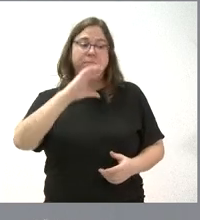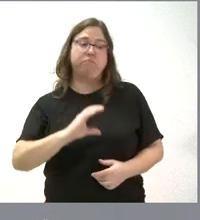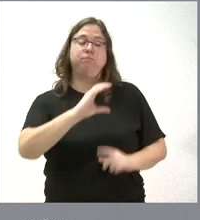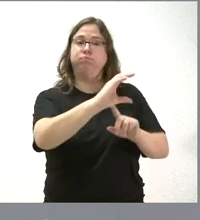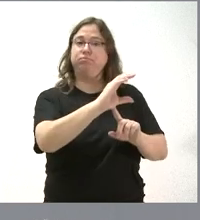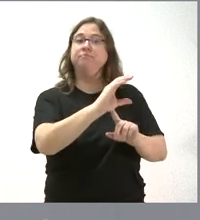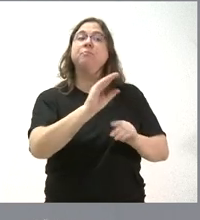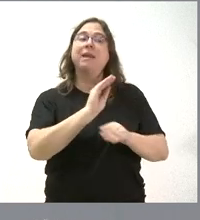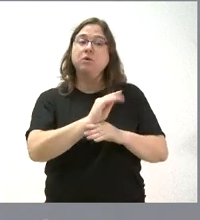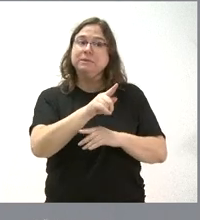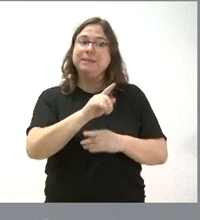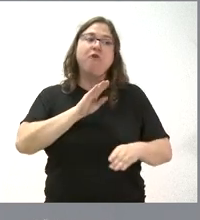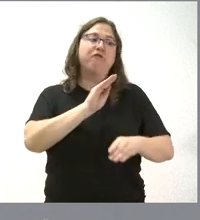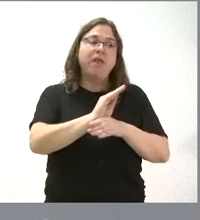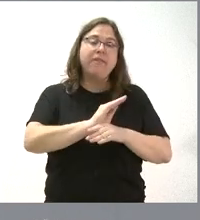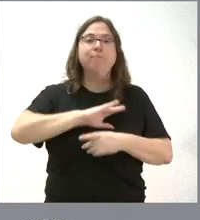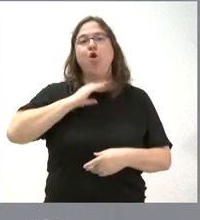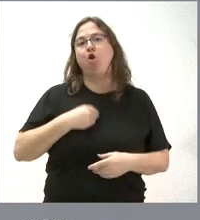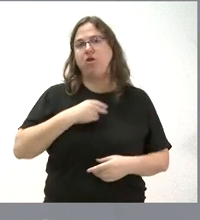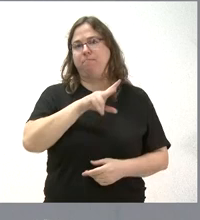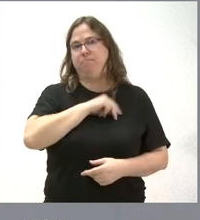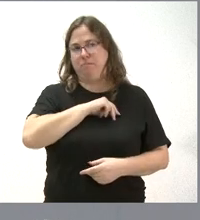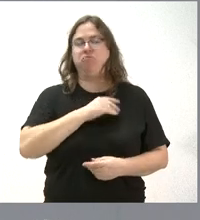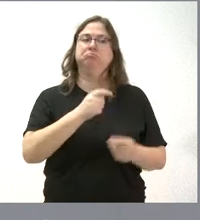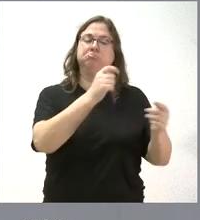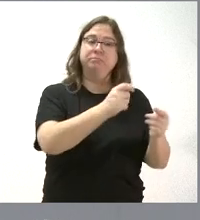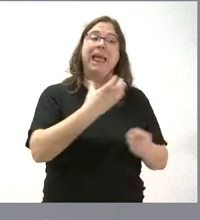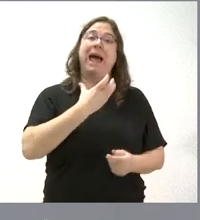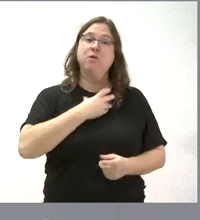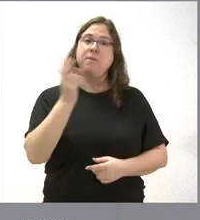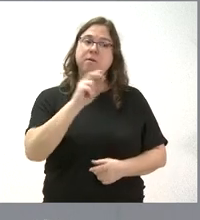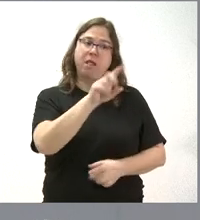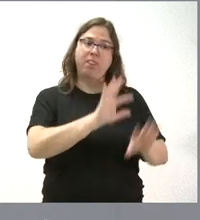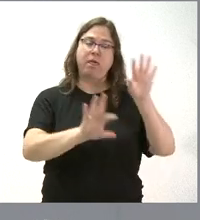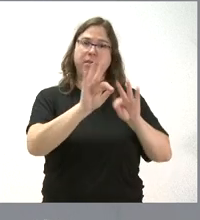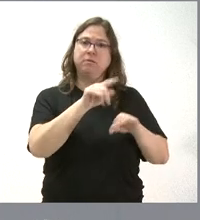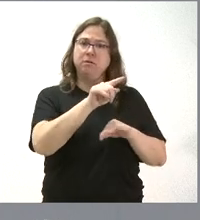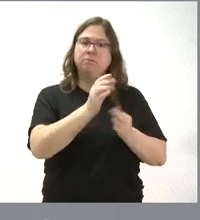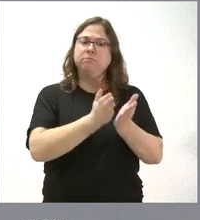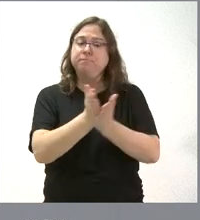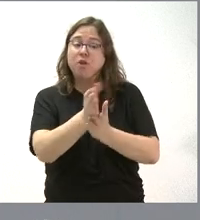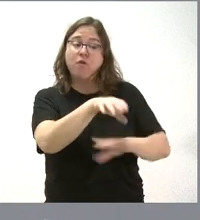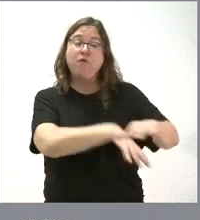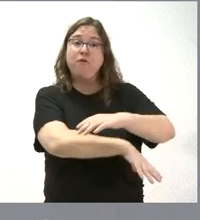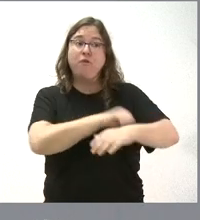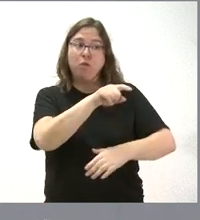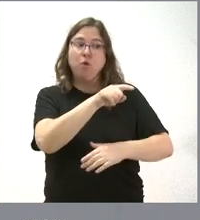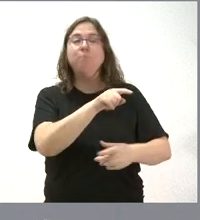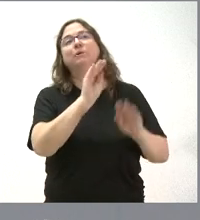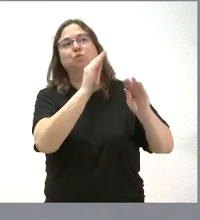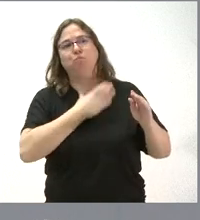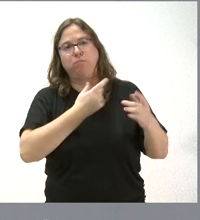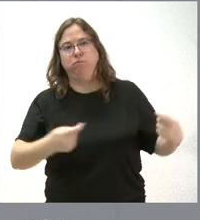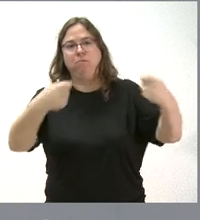esta actividad es la que nosotros financiamos y el ayuntamiento es la que va a decidir si esta parte de fondos con los que él ponga se